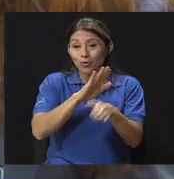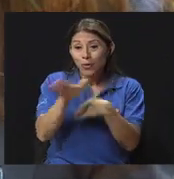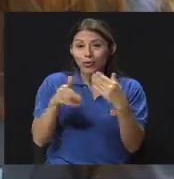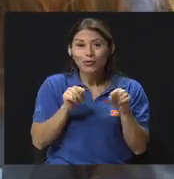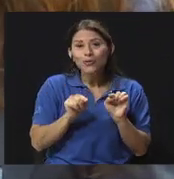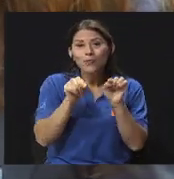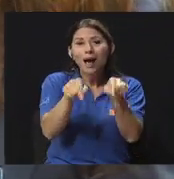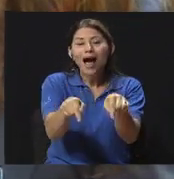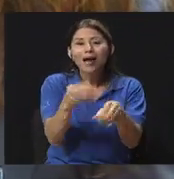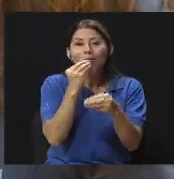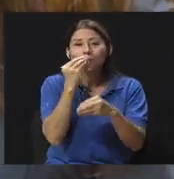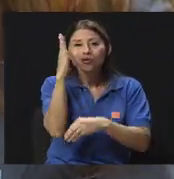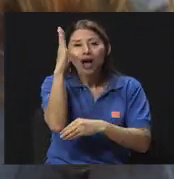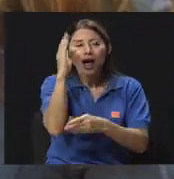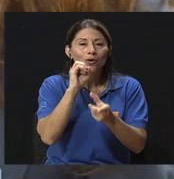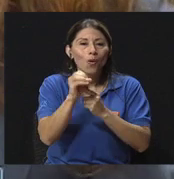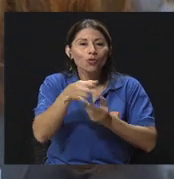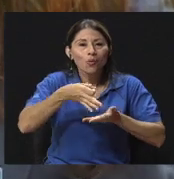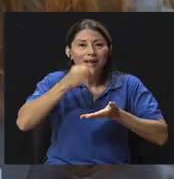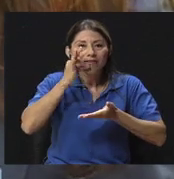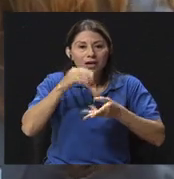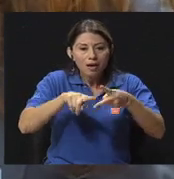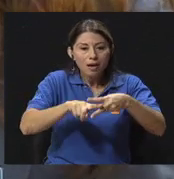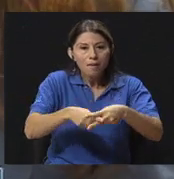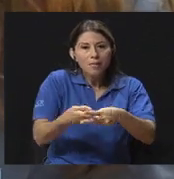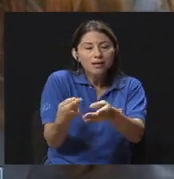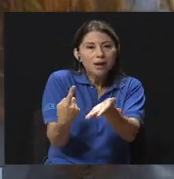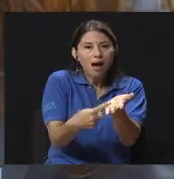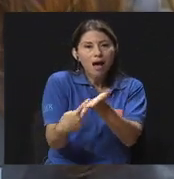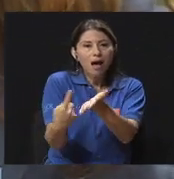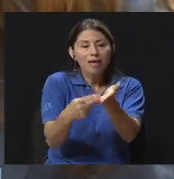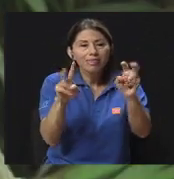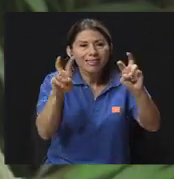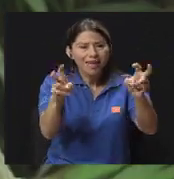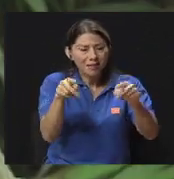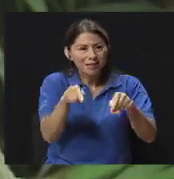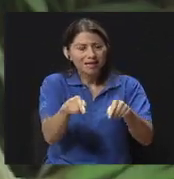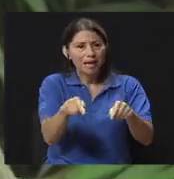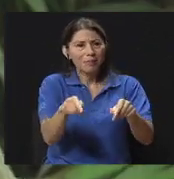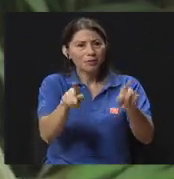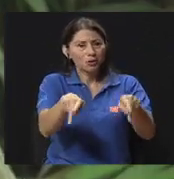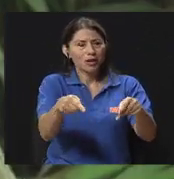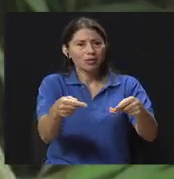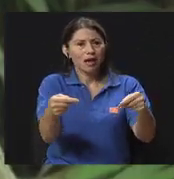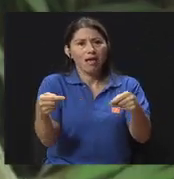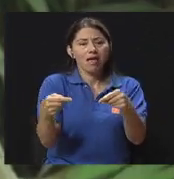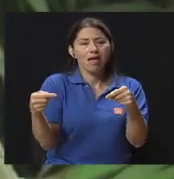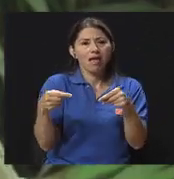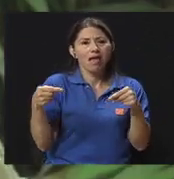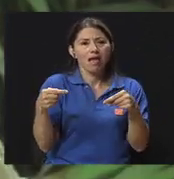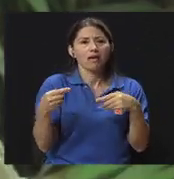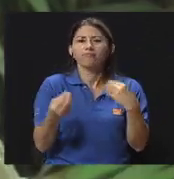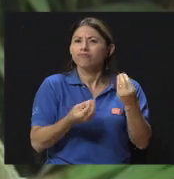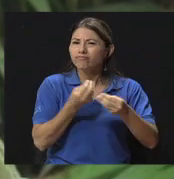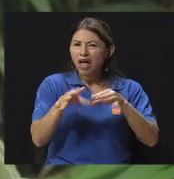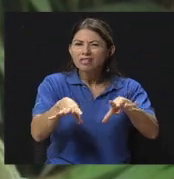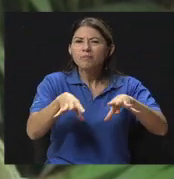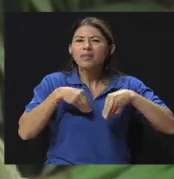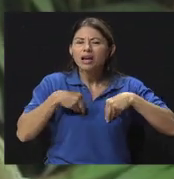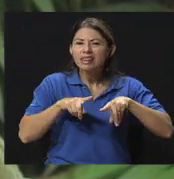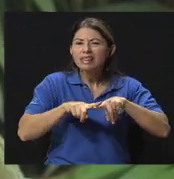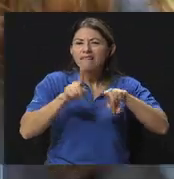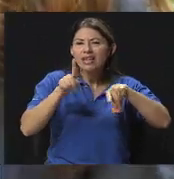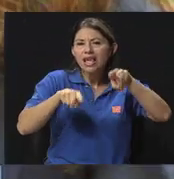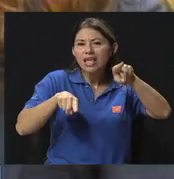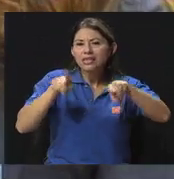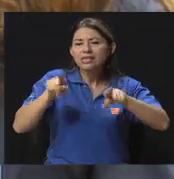surgen estos temas que más bien como que aumentan o incrementan esta fricción, ¿verdad? Y ¿cómo aceptar esas diferencias, Chile? Porque